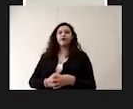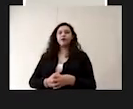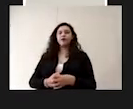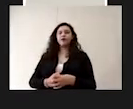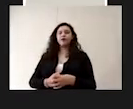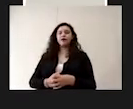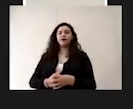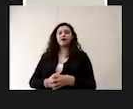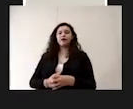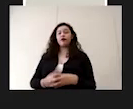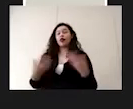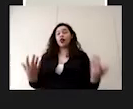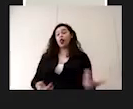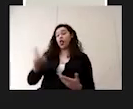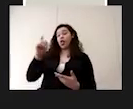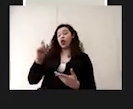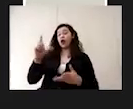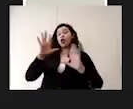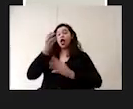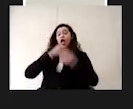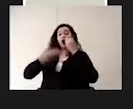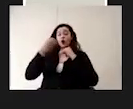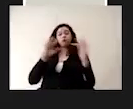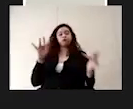El agua que esté en contacto con los alimentos,